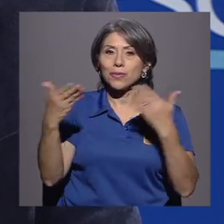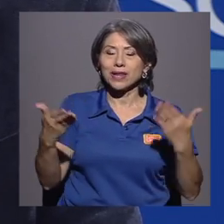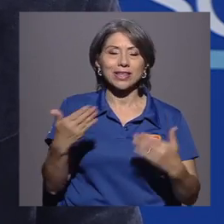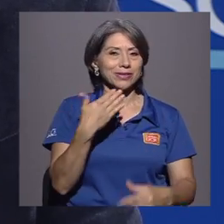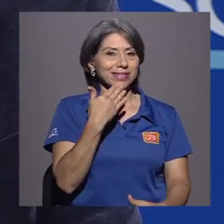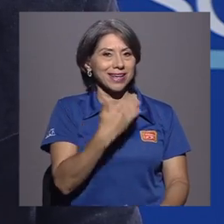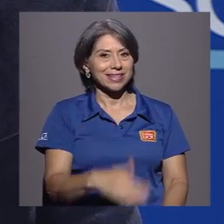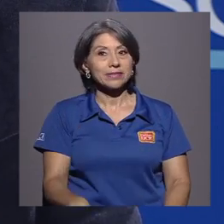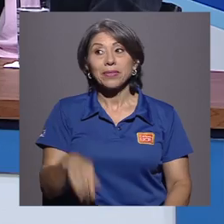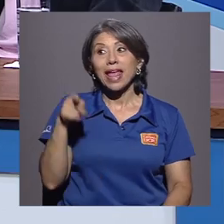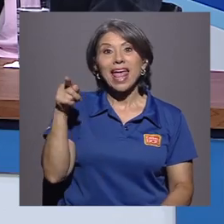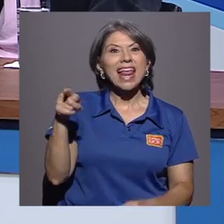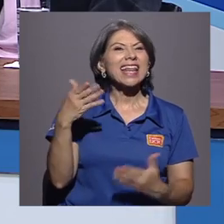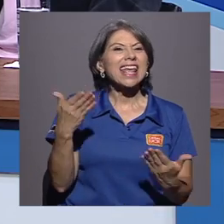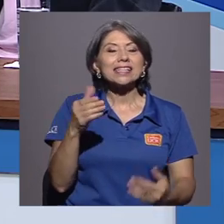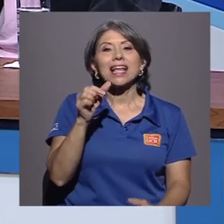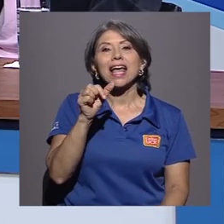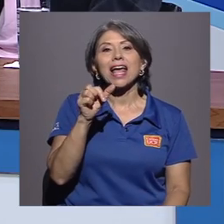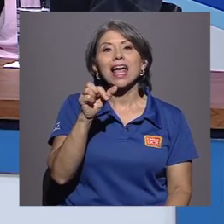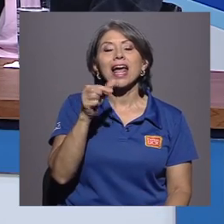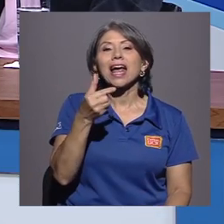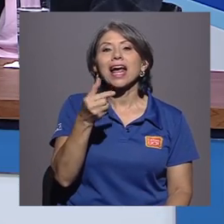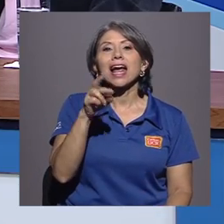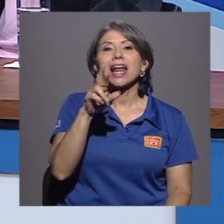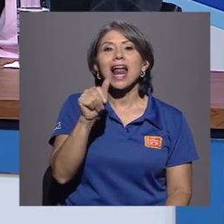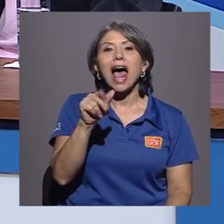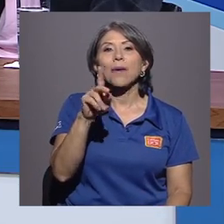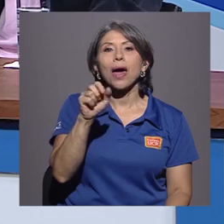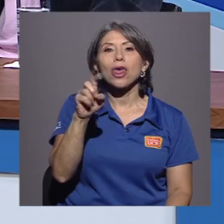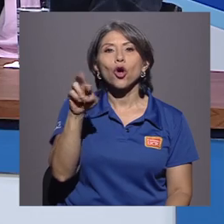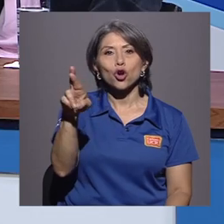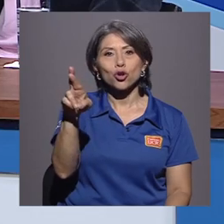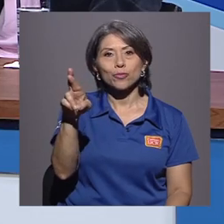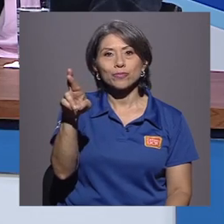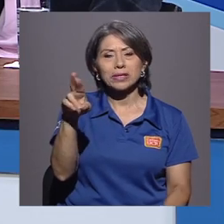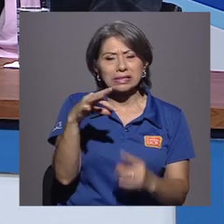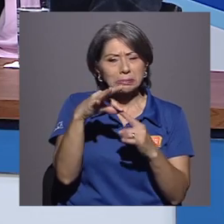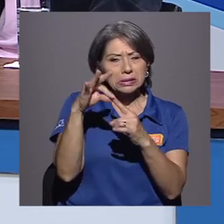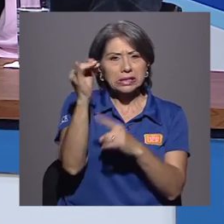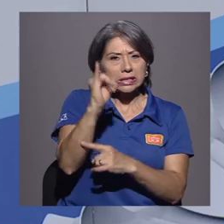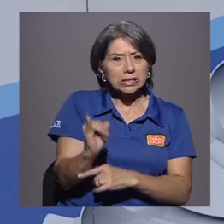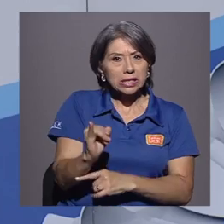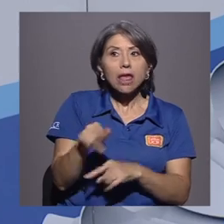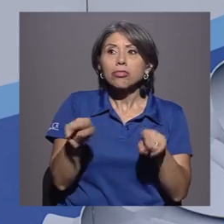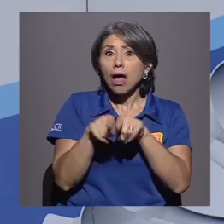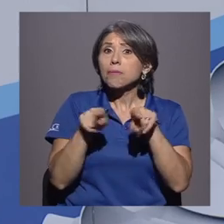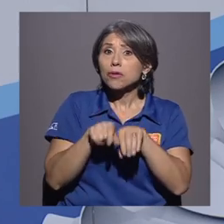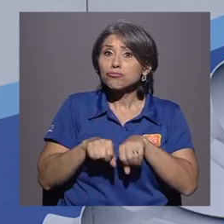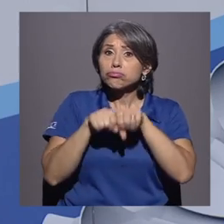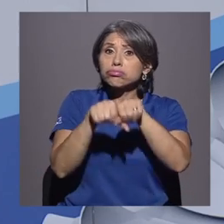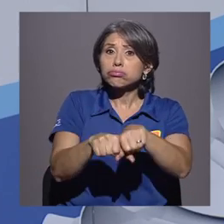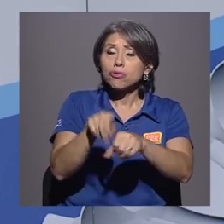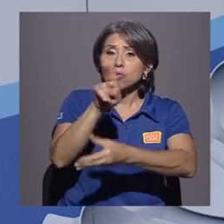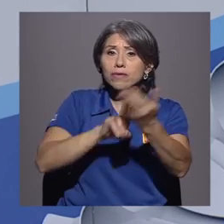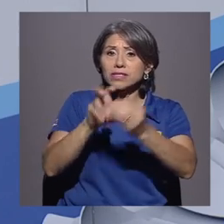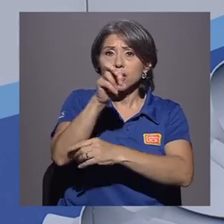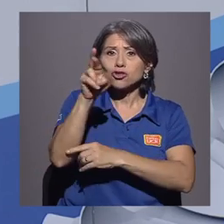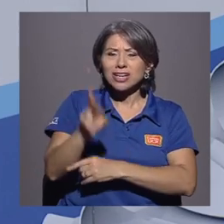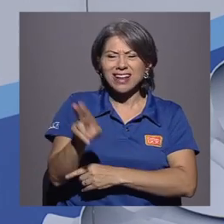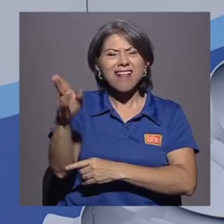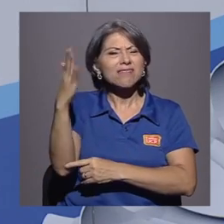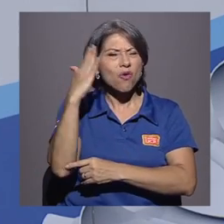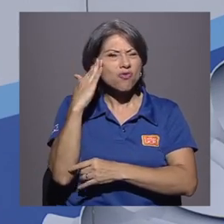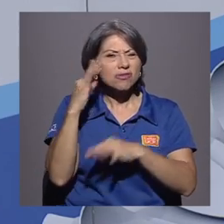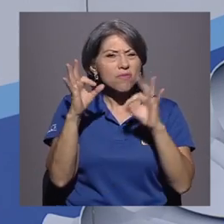gracias. Hernán es grabador y es egresado, obviamente, también de la Universidad de Costa Rica, así que conoce muy bien el espíritu de